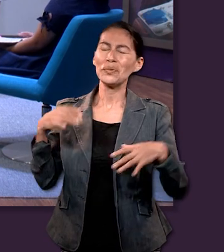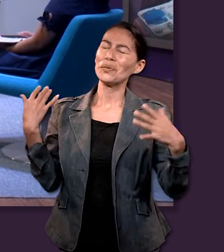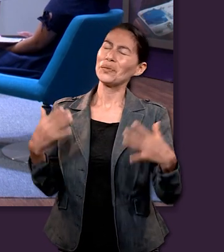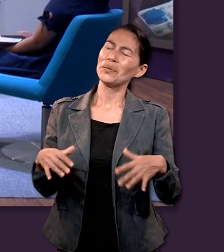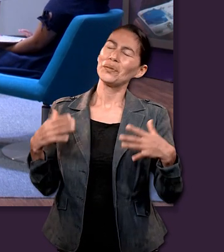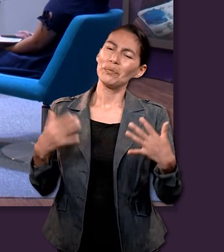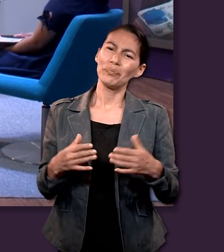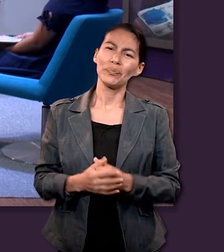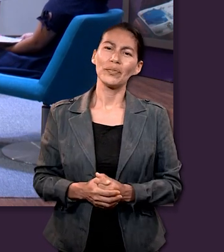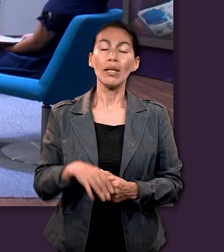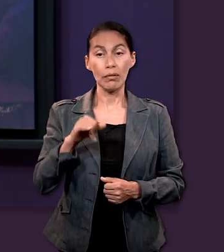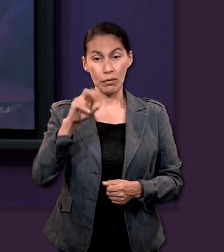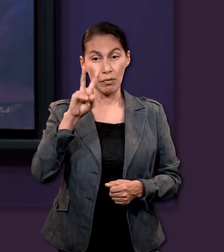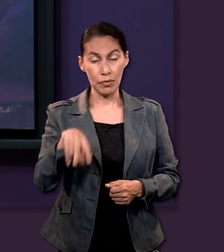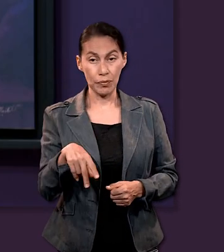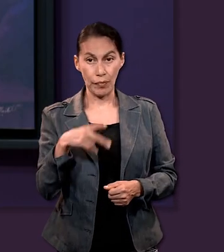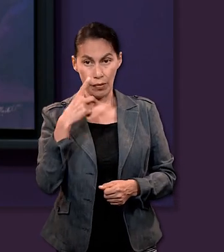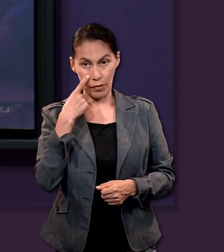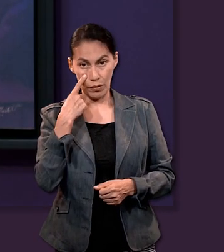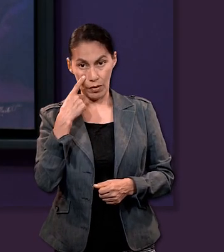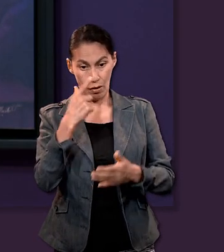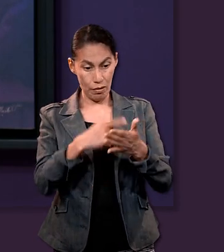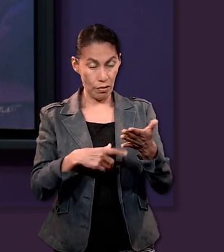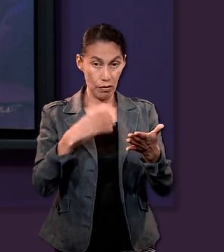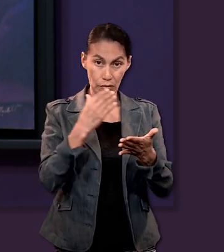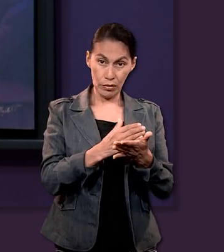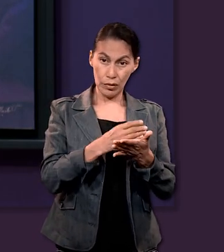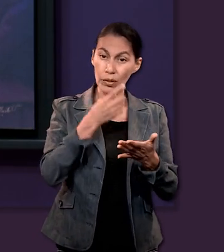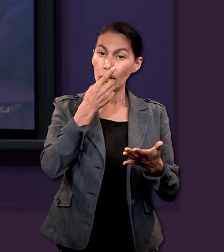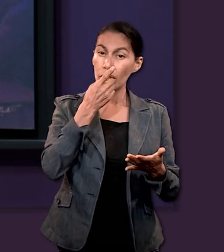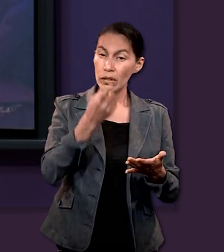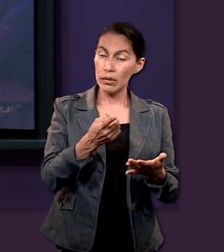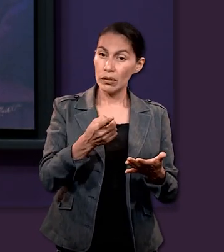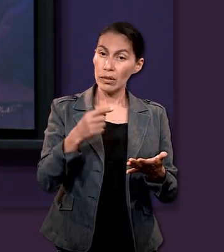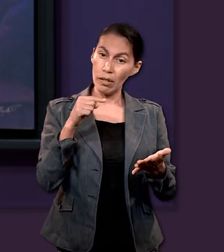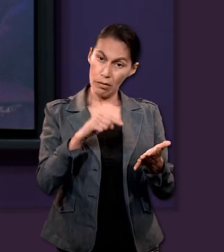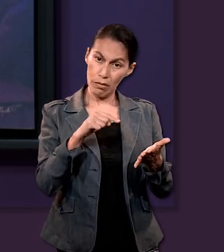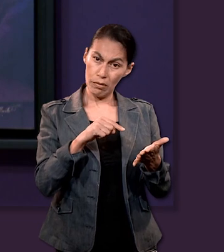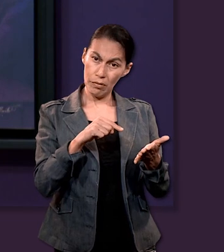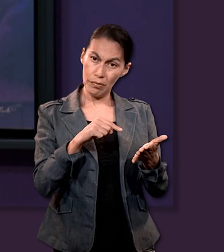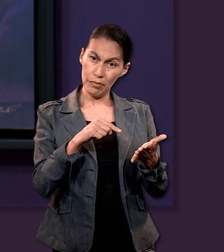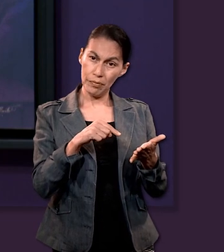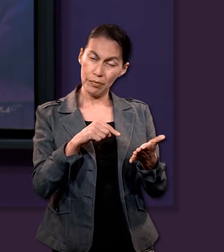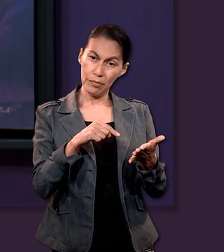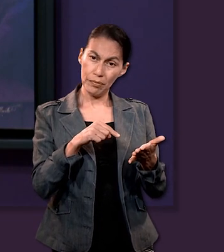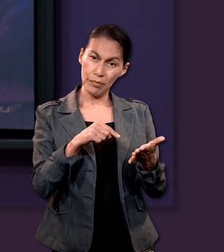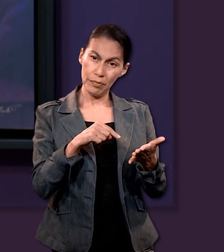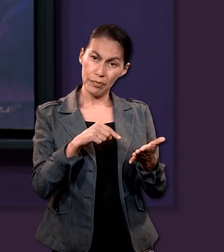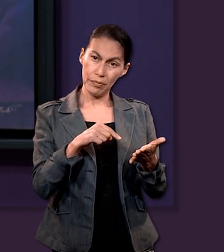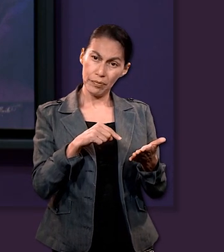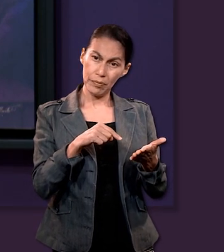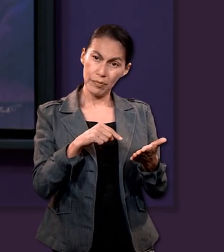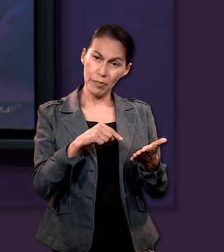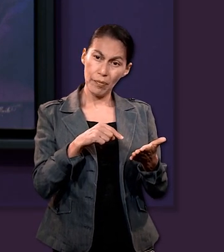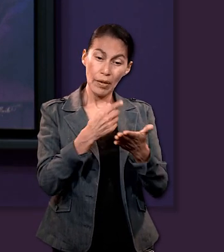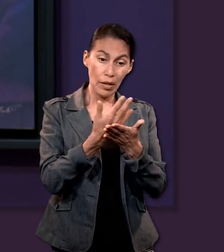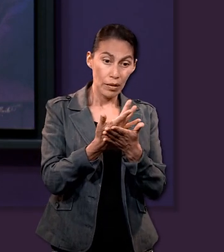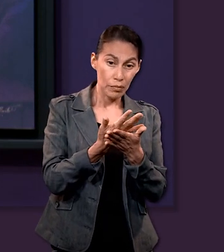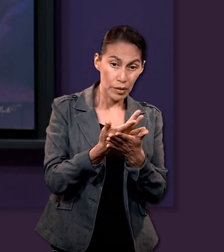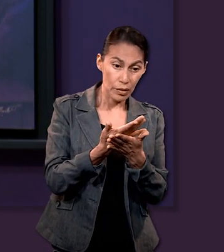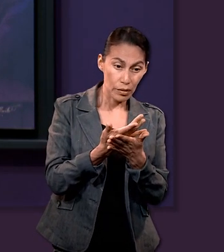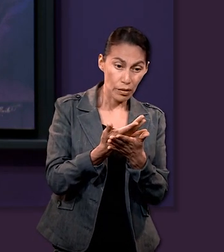así yo creo que un punto importante y lo remarca la lección es que en este texto